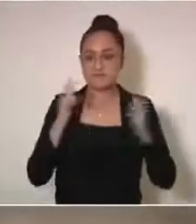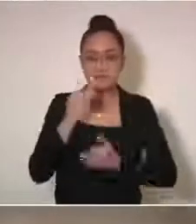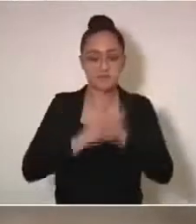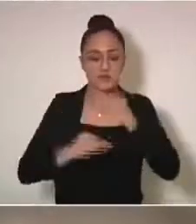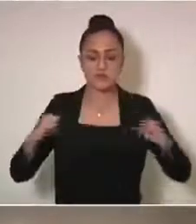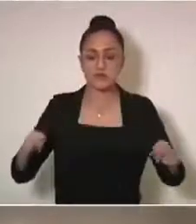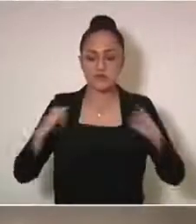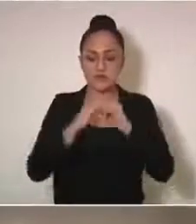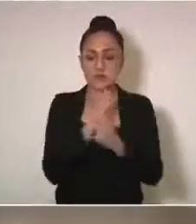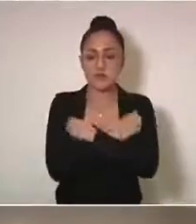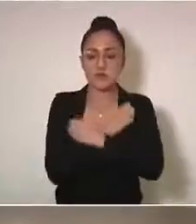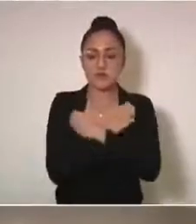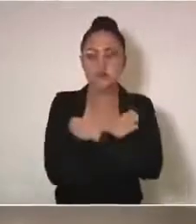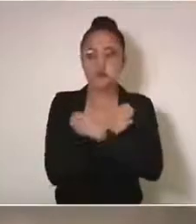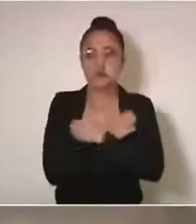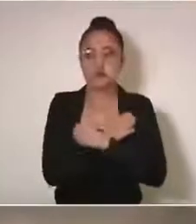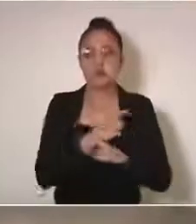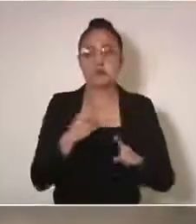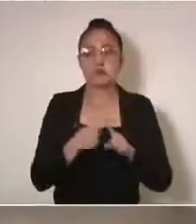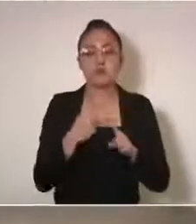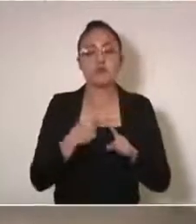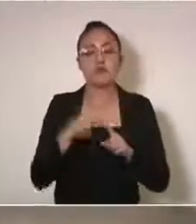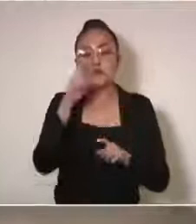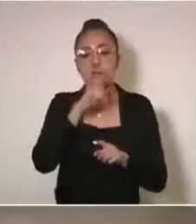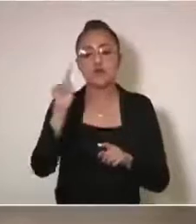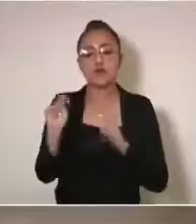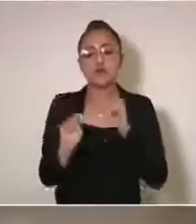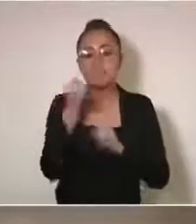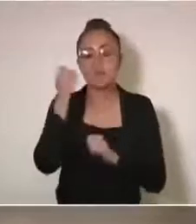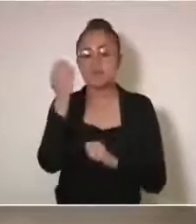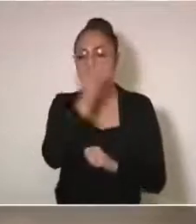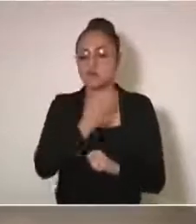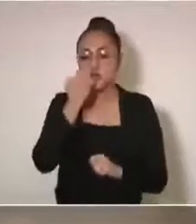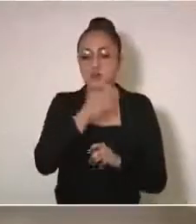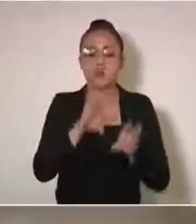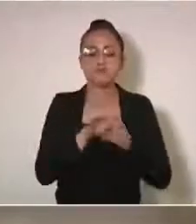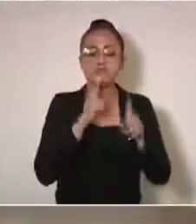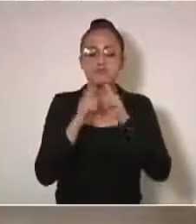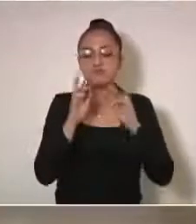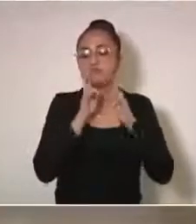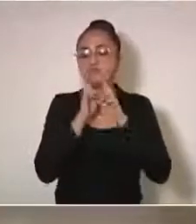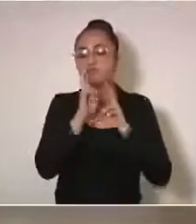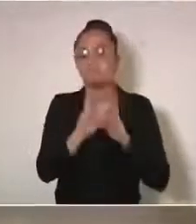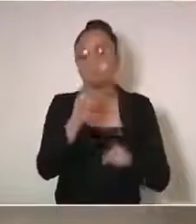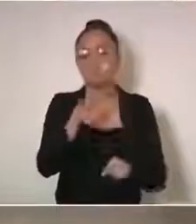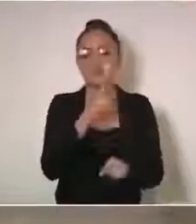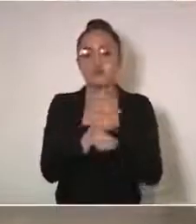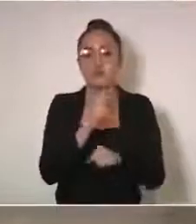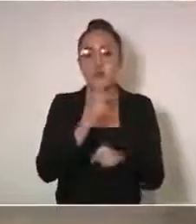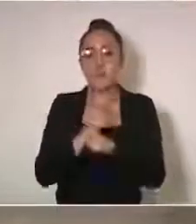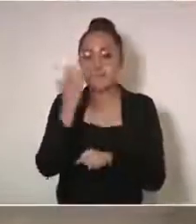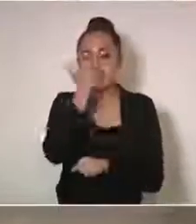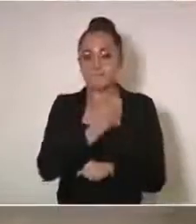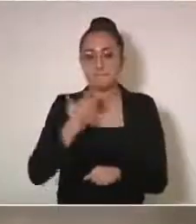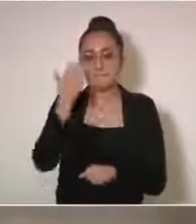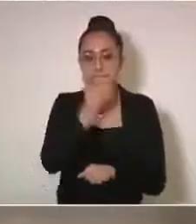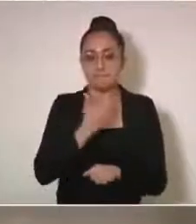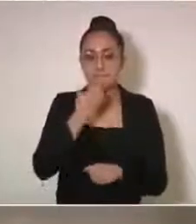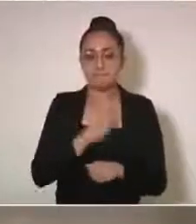instituciones educativas en consejo técnico escolar, dialogando los resultados del segundo periodo de evaluación,